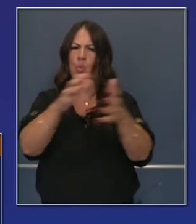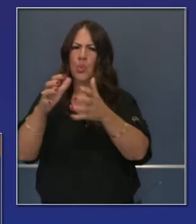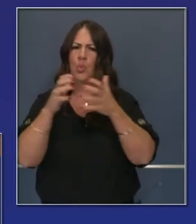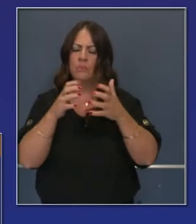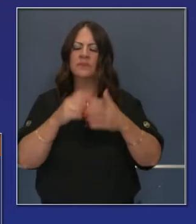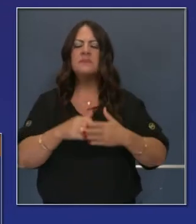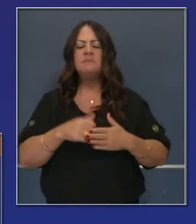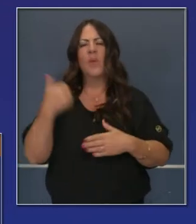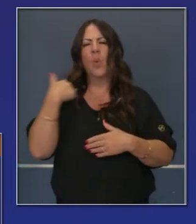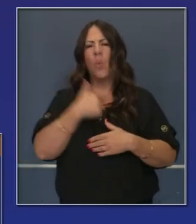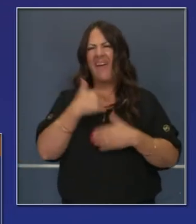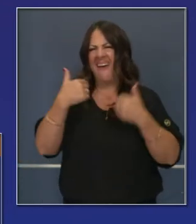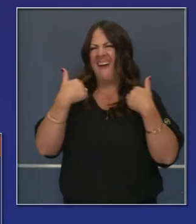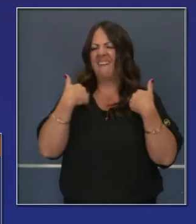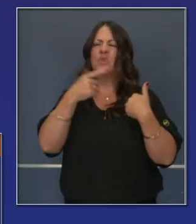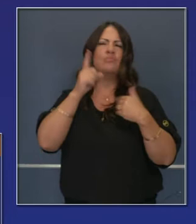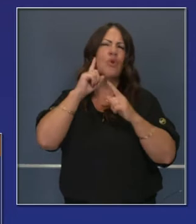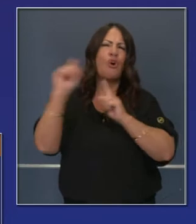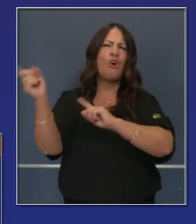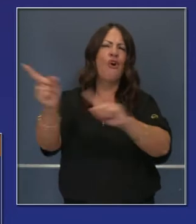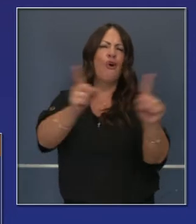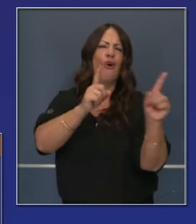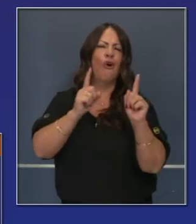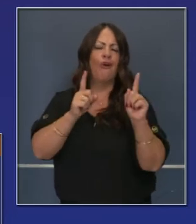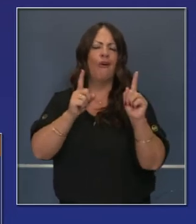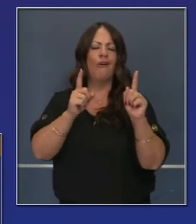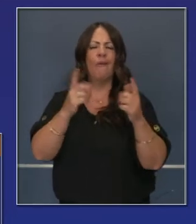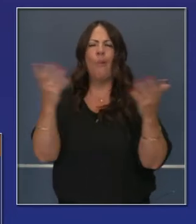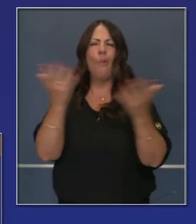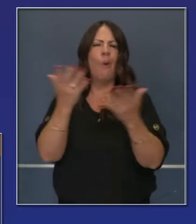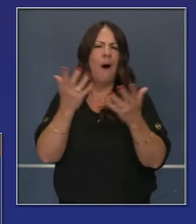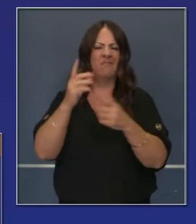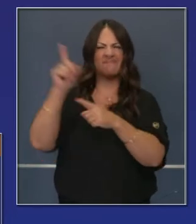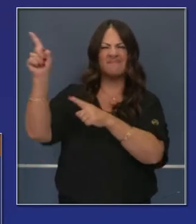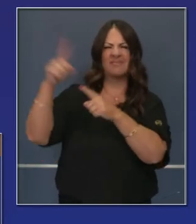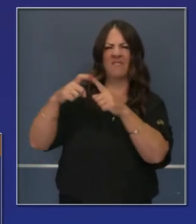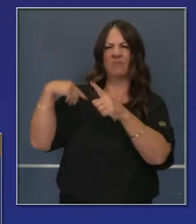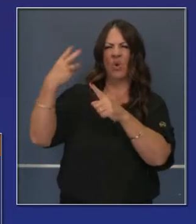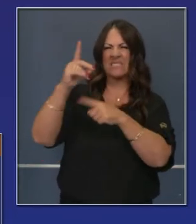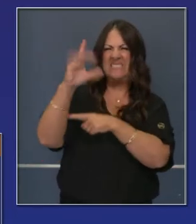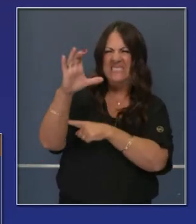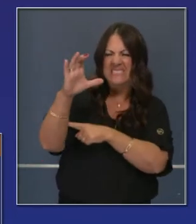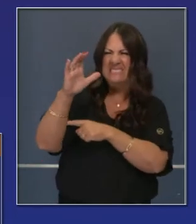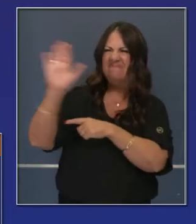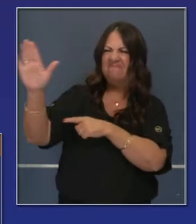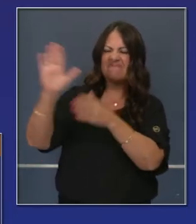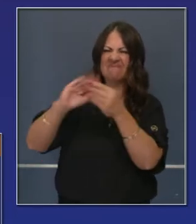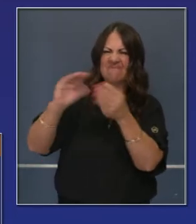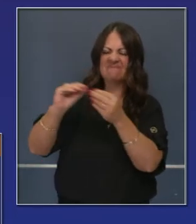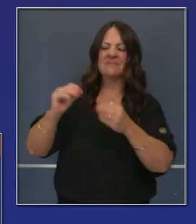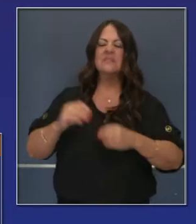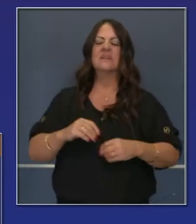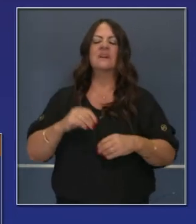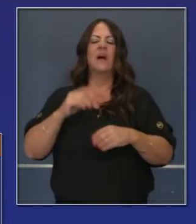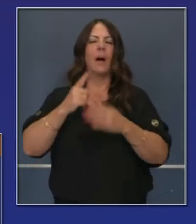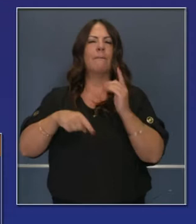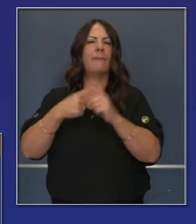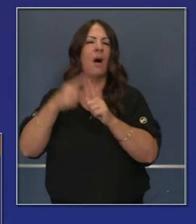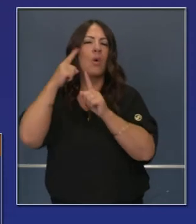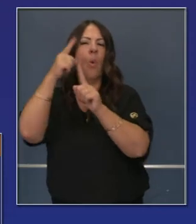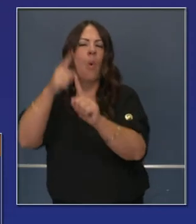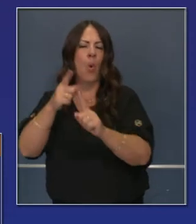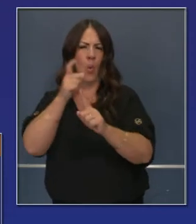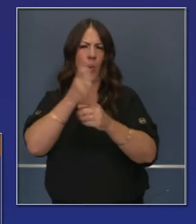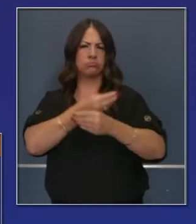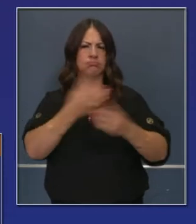Y hay algunas metas muy audaces que han sido avanzadas de Washington y